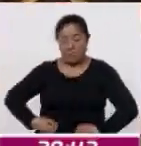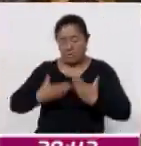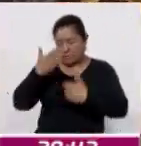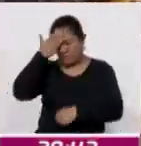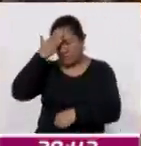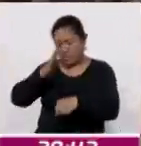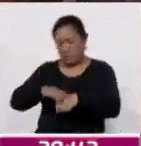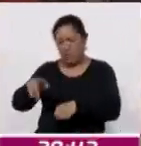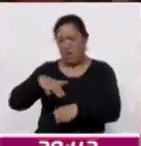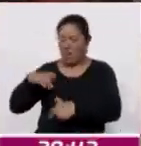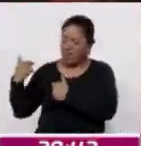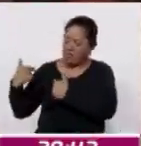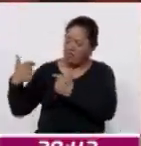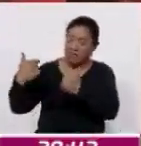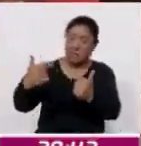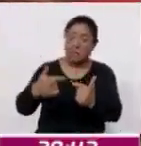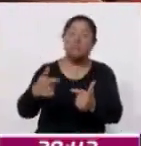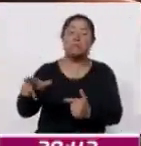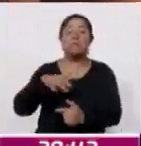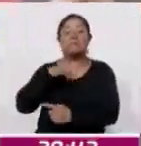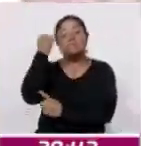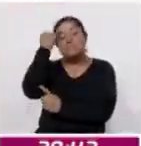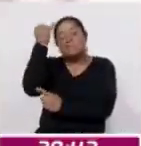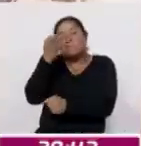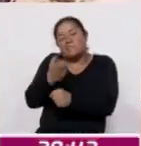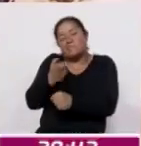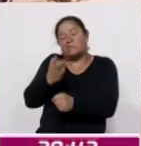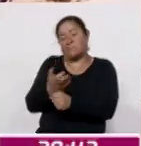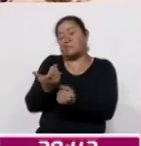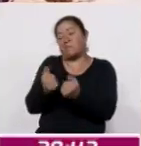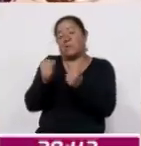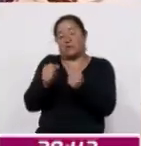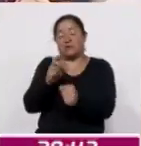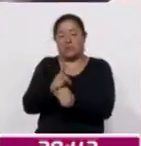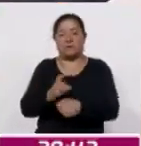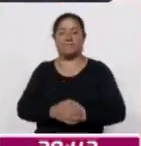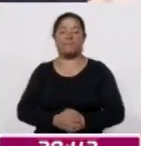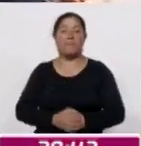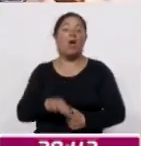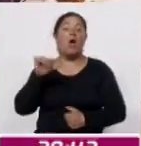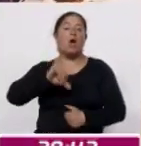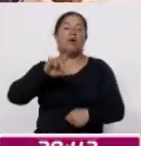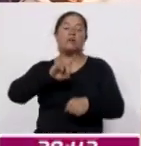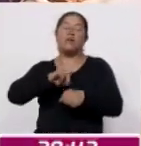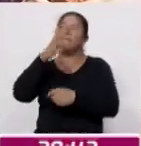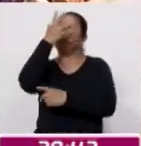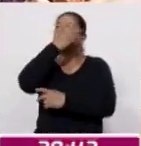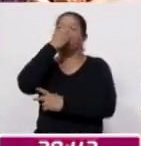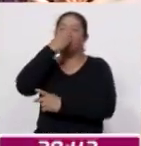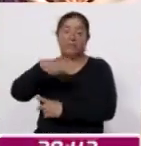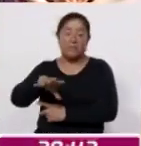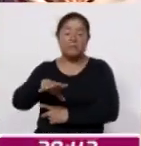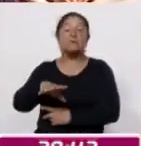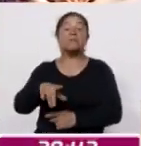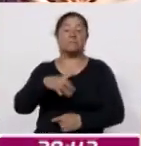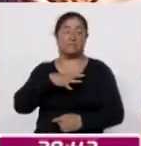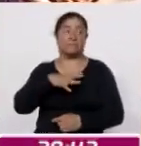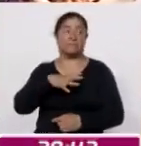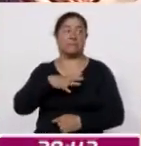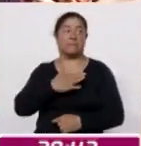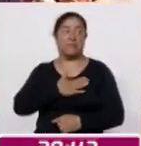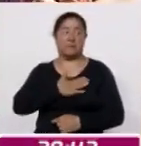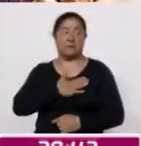memorias de una generación que cimentó la sociedad actual. Es un día muy maravilloso para los que todavía tenemos